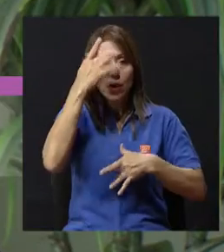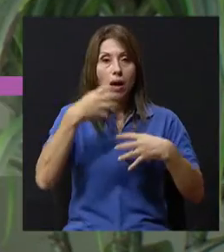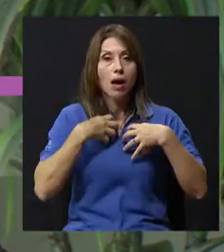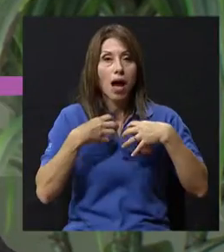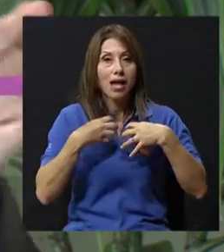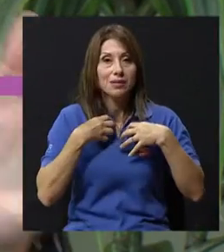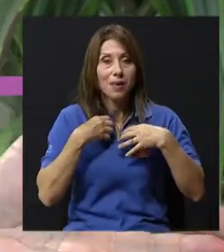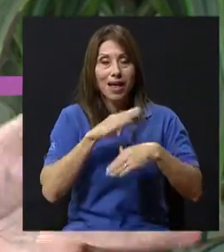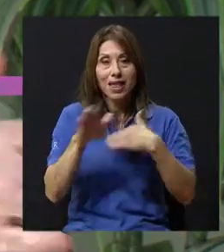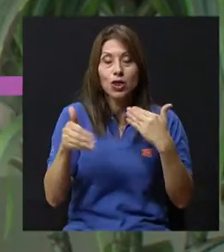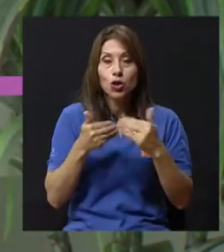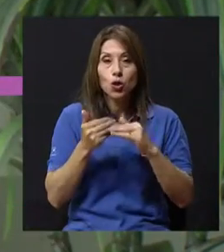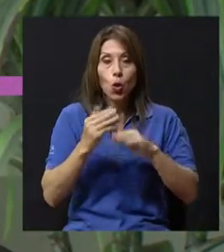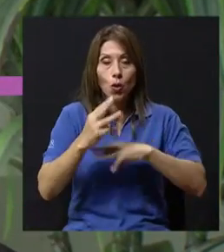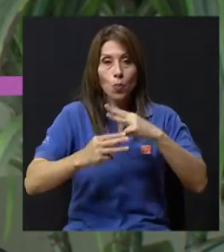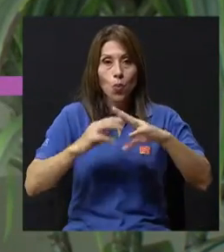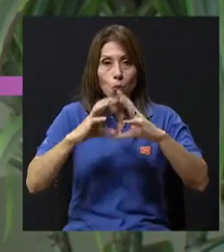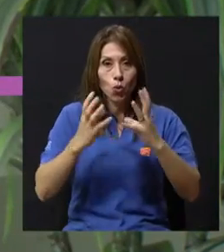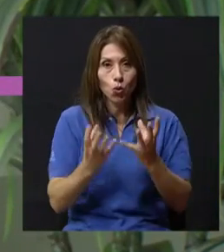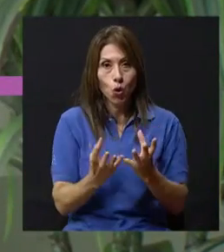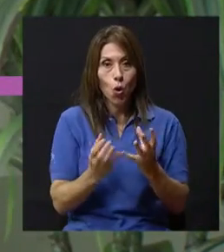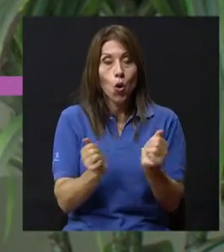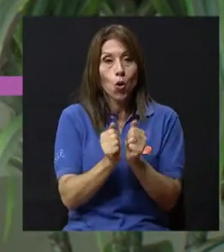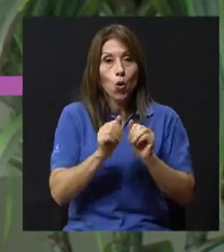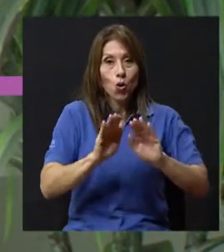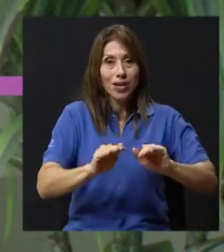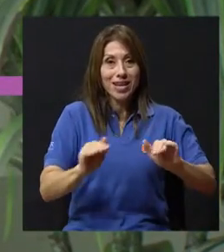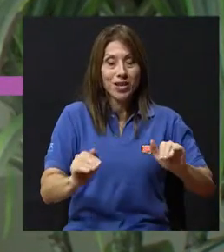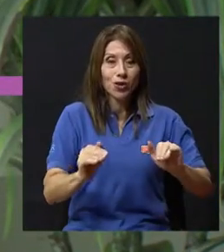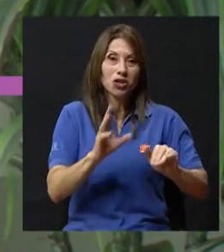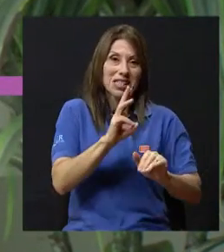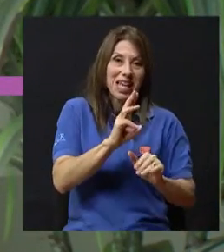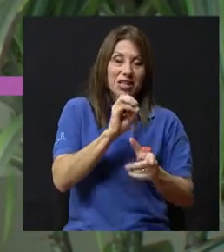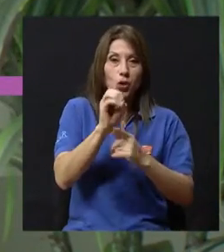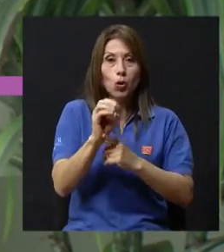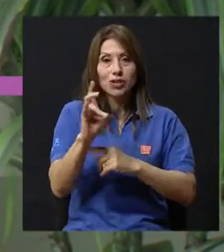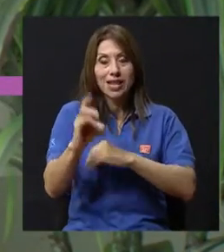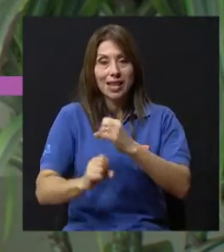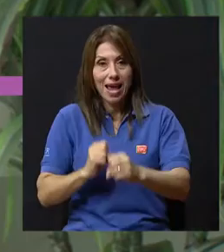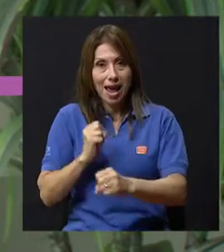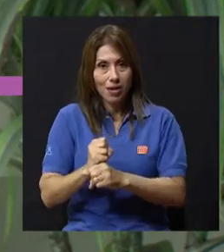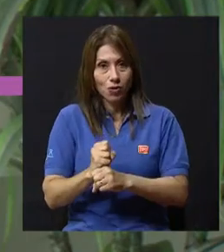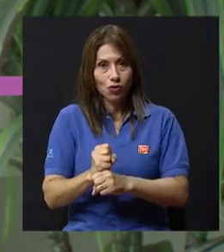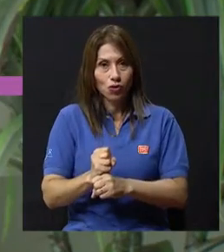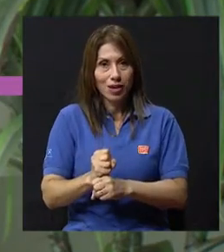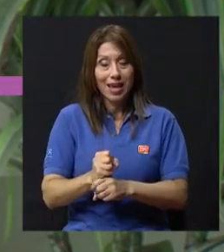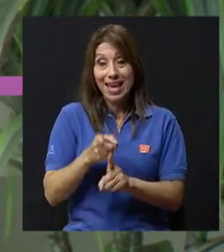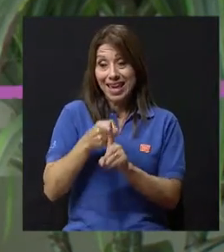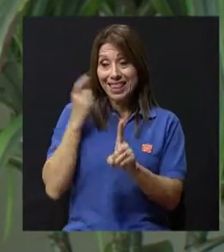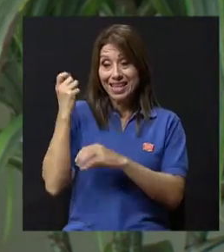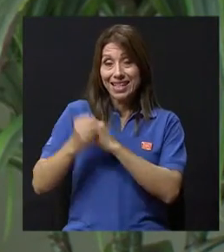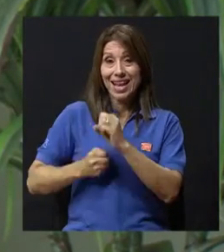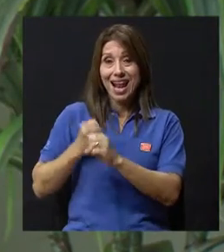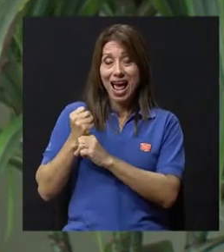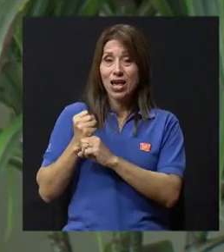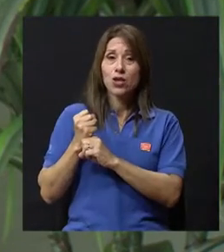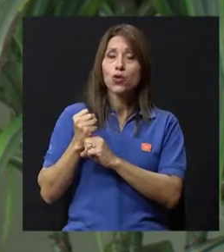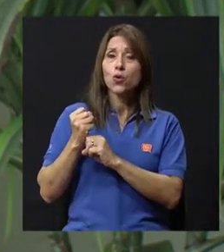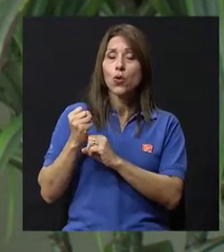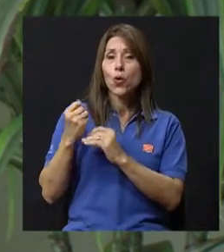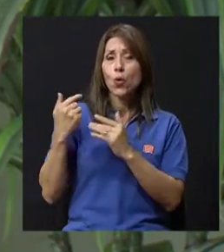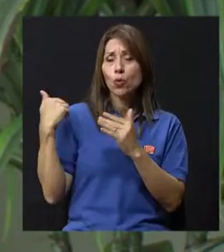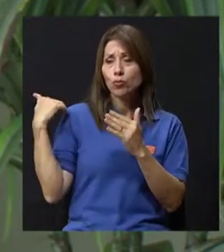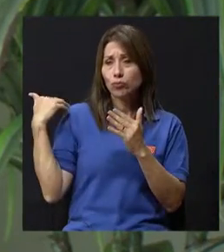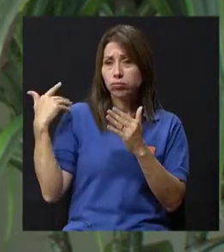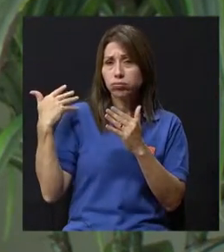mundo. Y desde el año 89 hasta el año 95, que fue el último estudio de ISAC, el país o de los